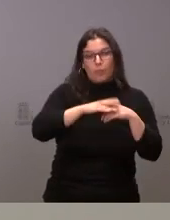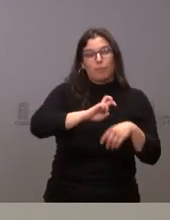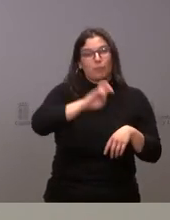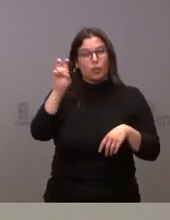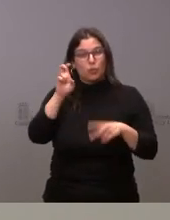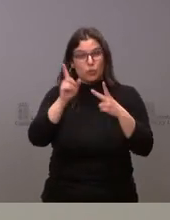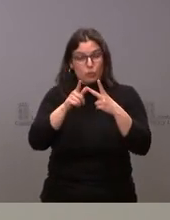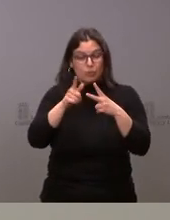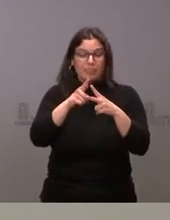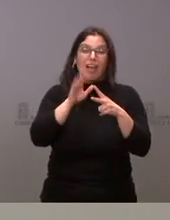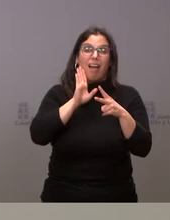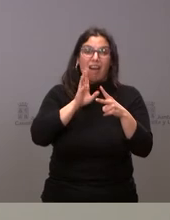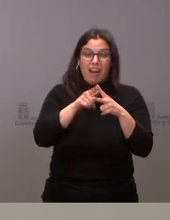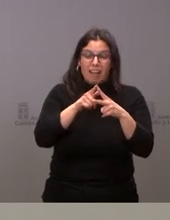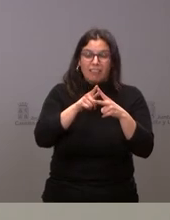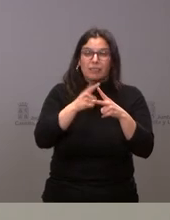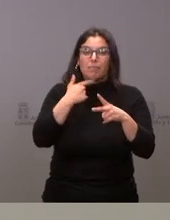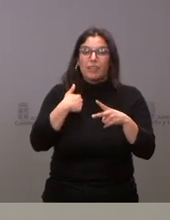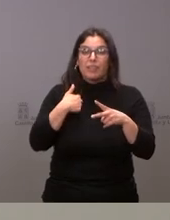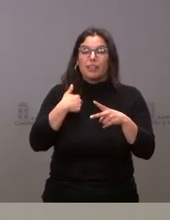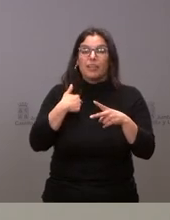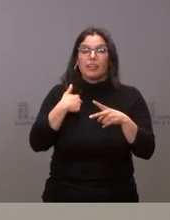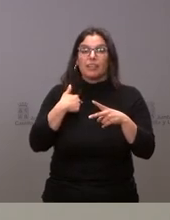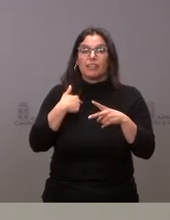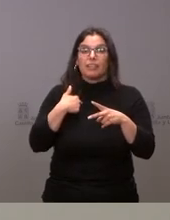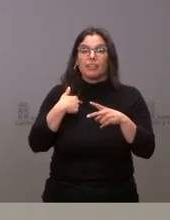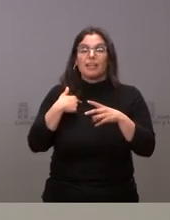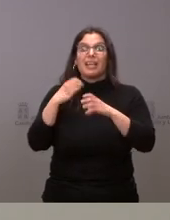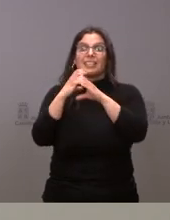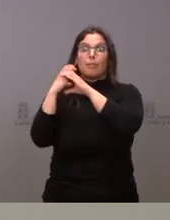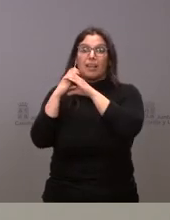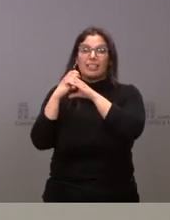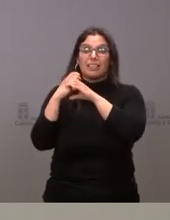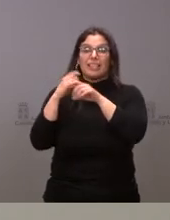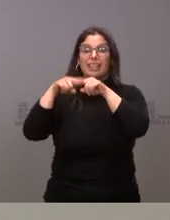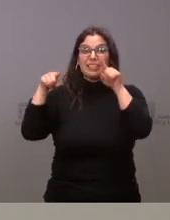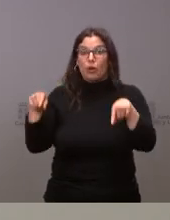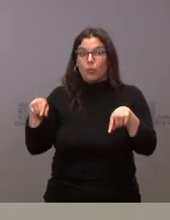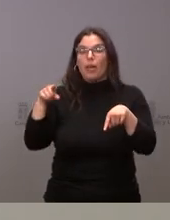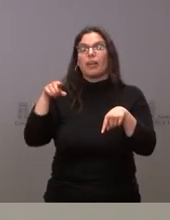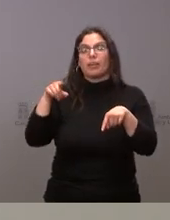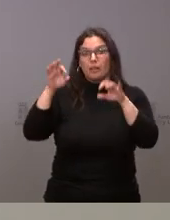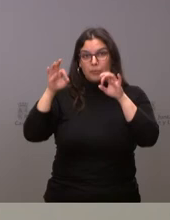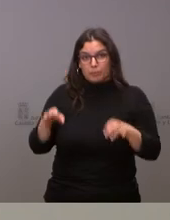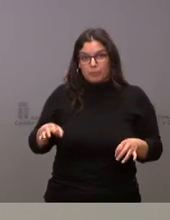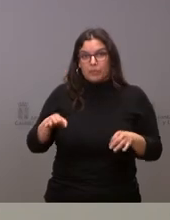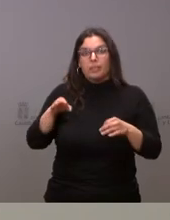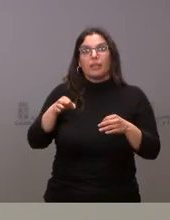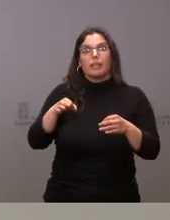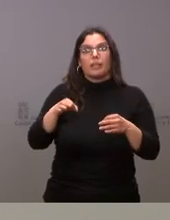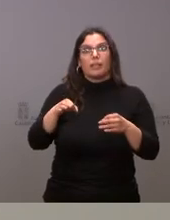confirman que la Semana Santa de Segovia tiene la declaración de interés turístico nacional y que está en la nota de prensa